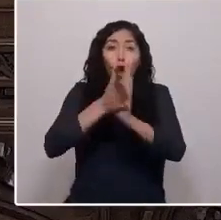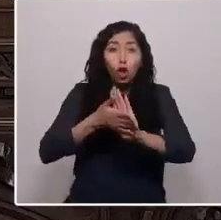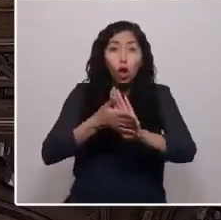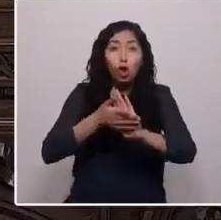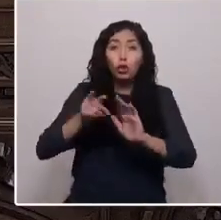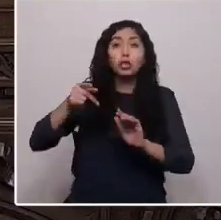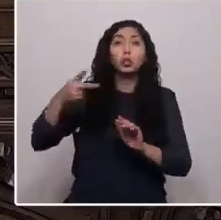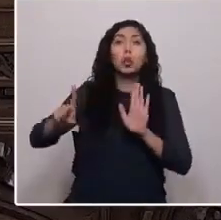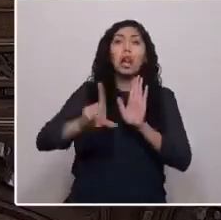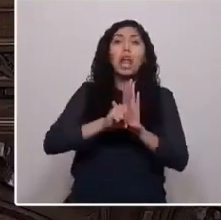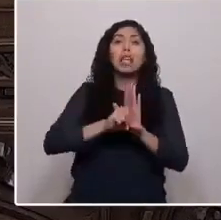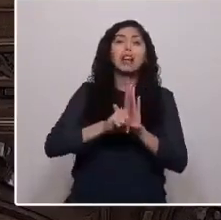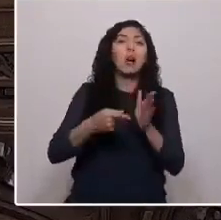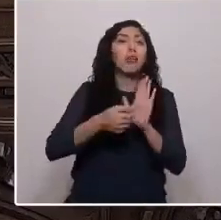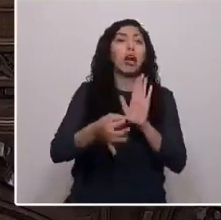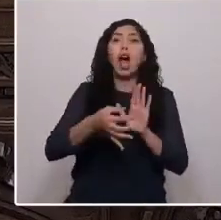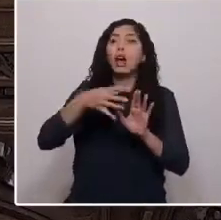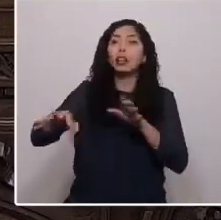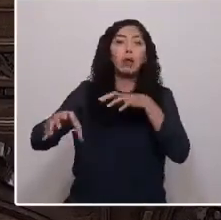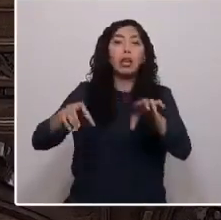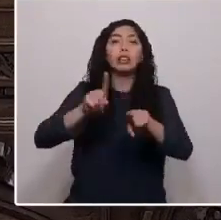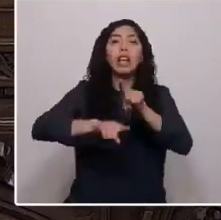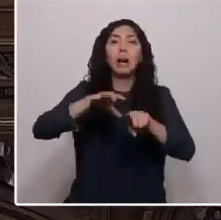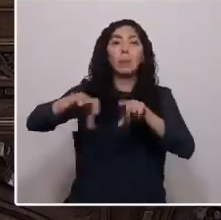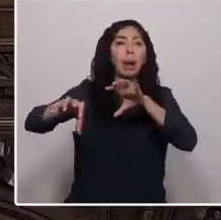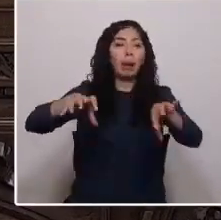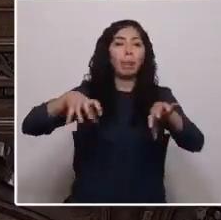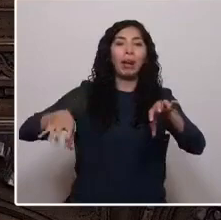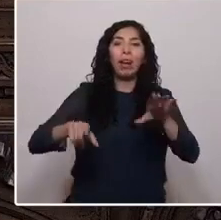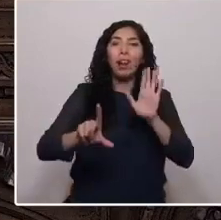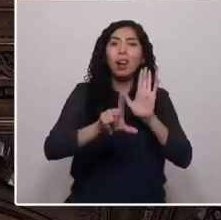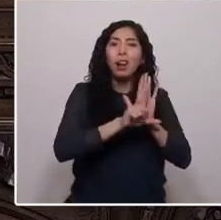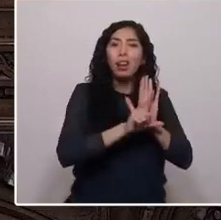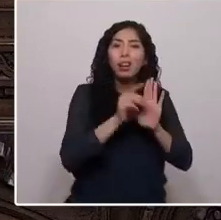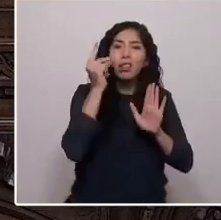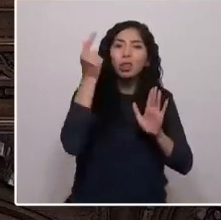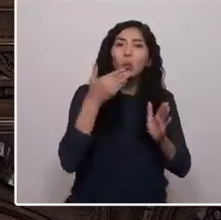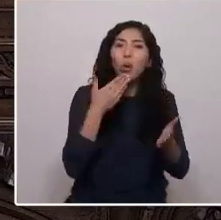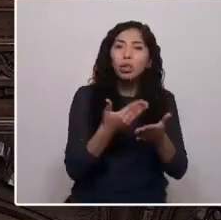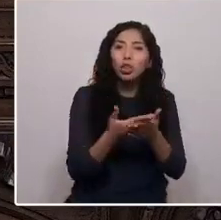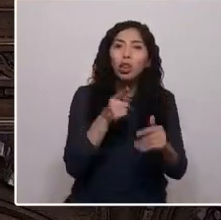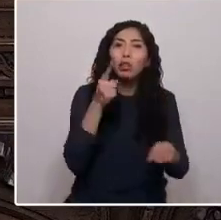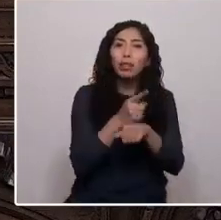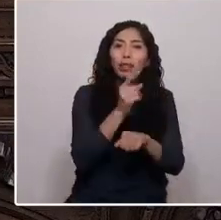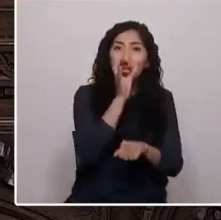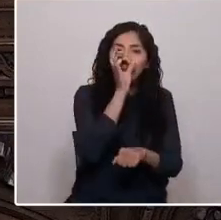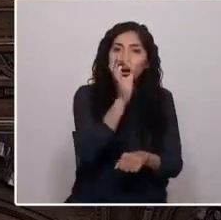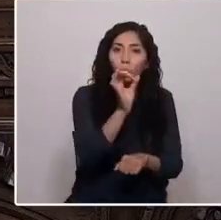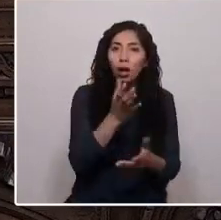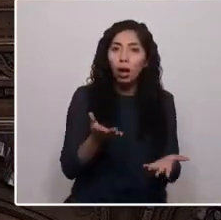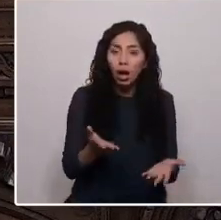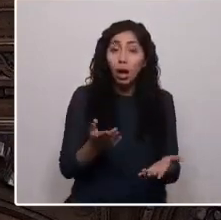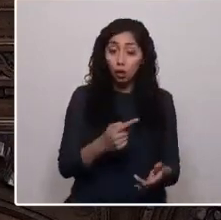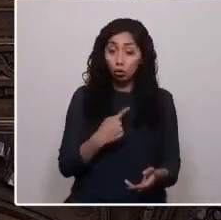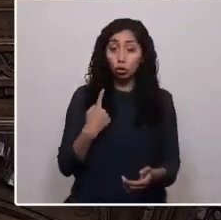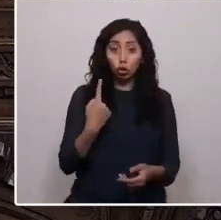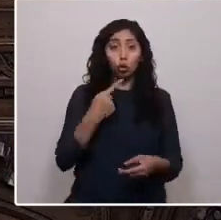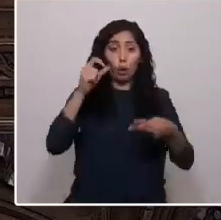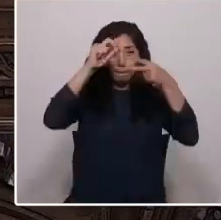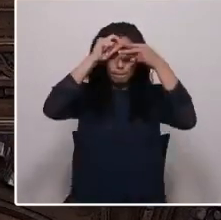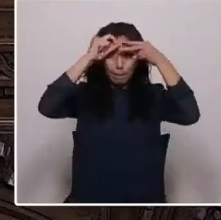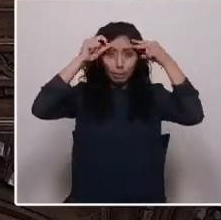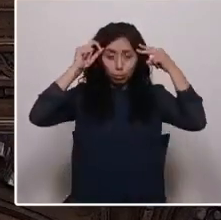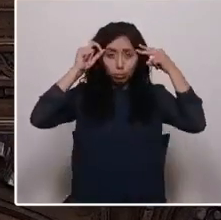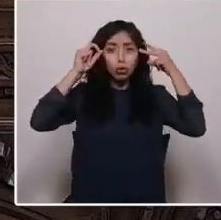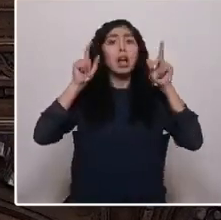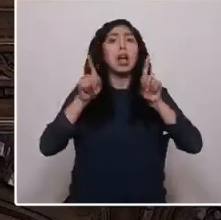leyes. Leyes perpetuadas bajo la dictadura. Sin embargo, como nación mapuche tenemos y conservamos nuestro